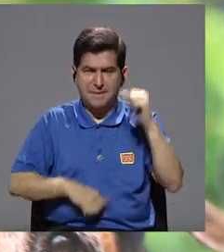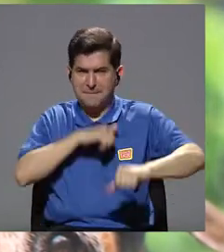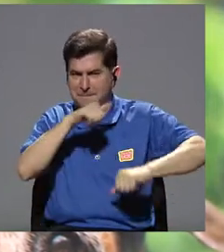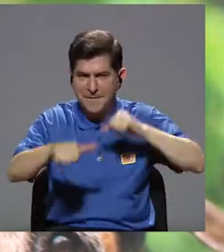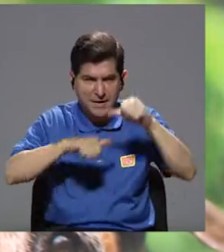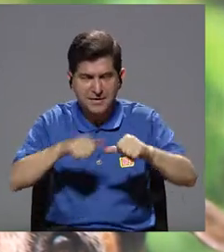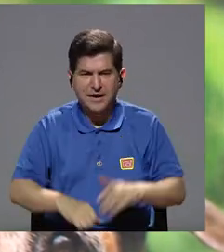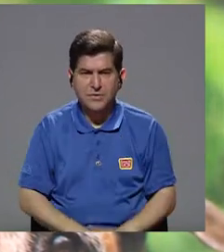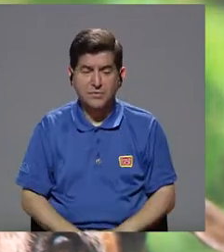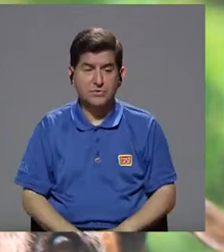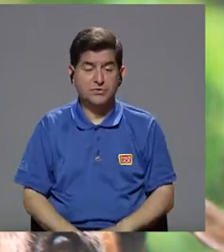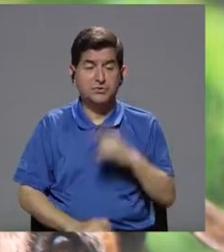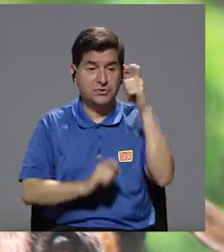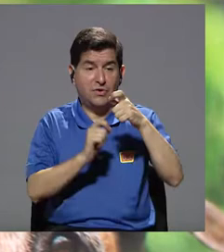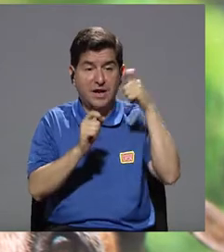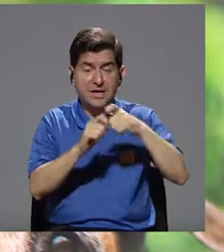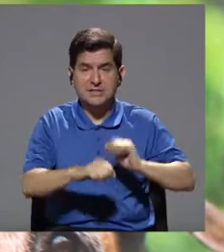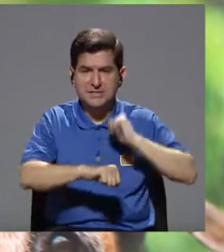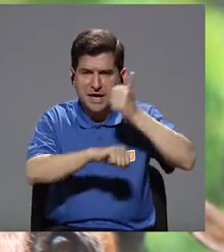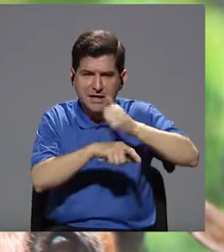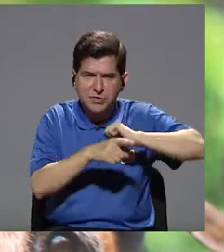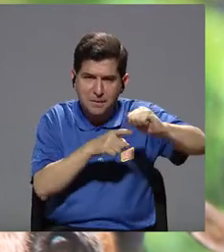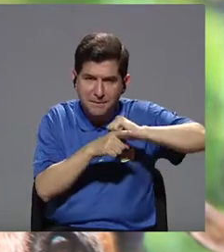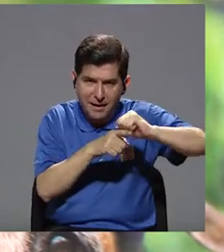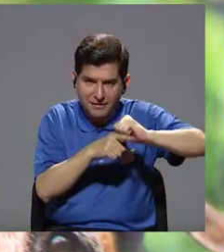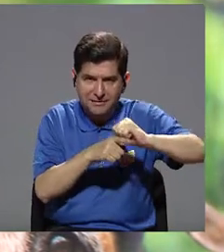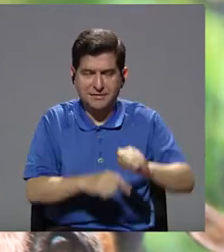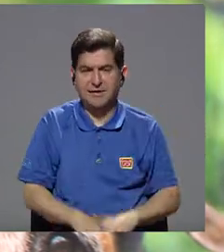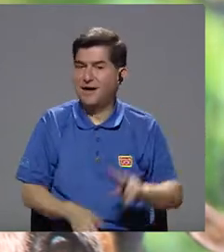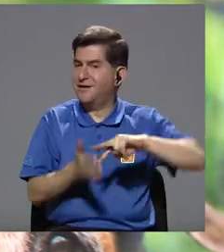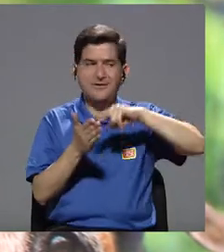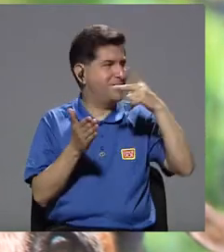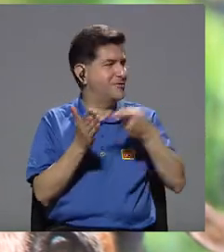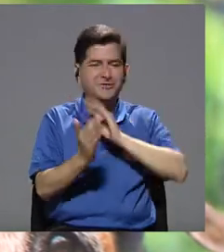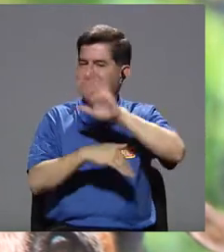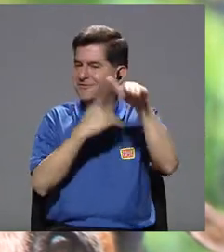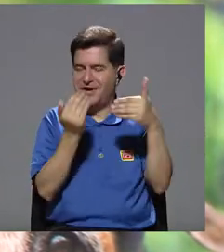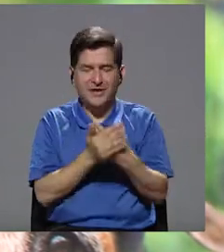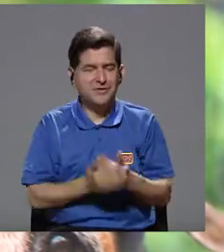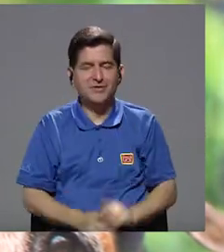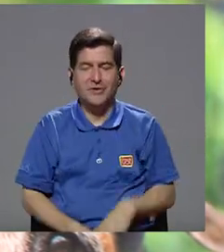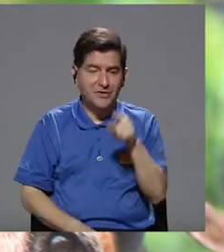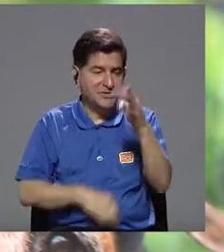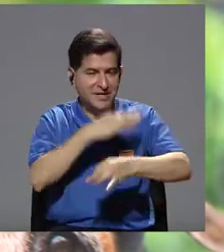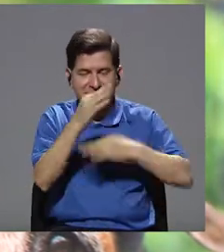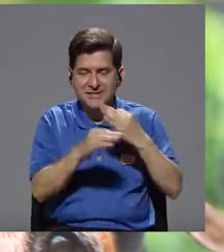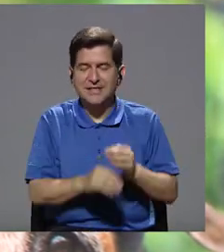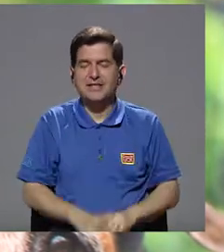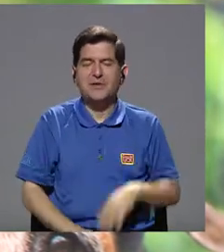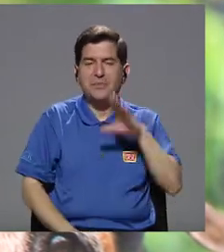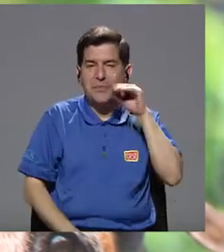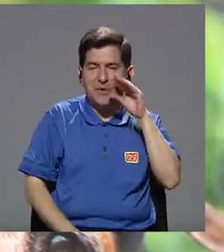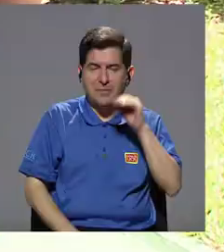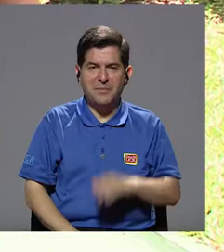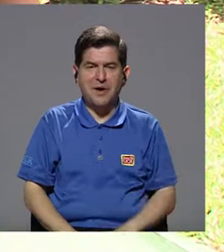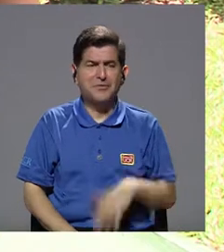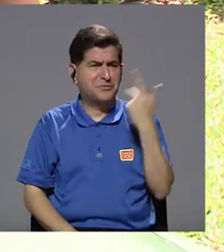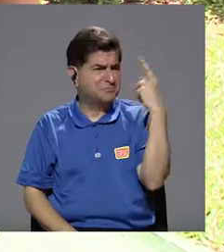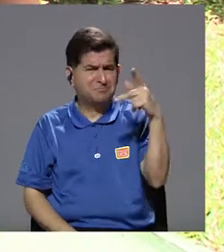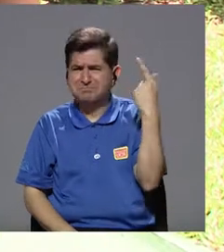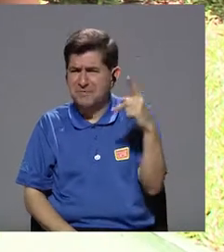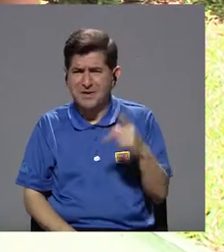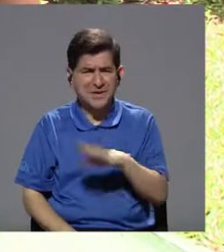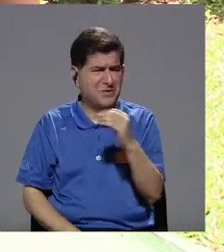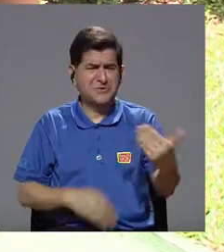para peleas son creados específicamente y entrenados para peleas. No quiere decir que todos los Stafford o todos estos Rottweilers van a ser perros